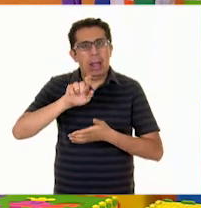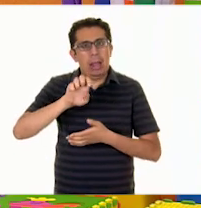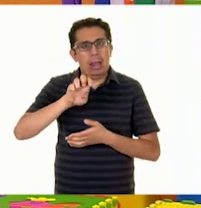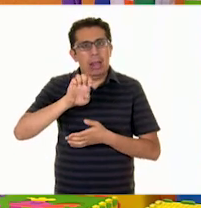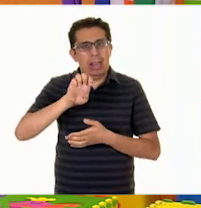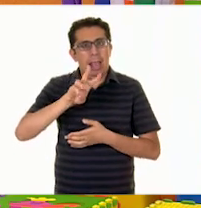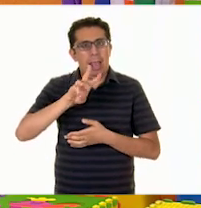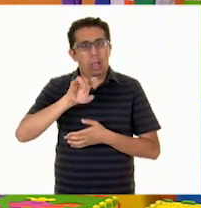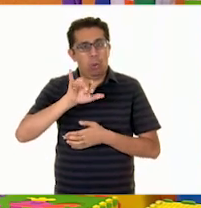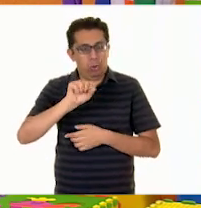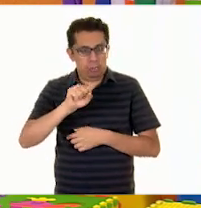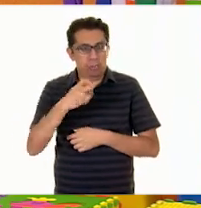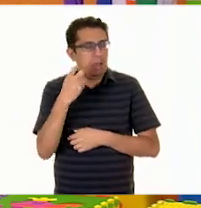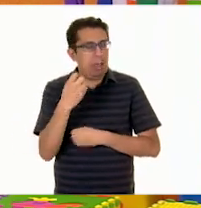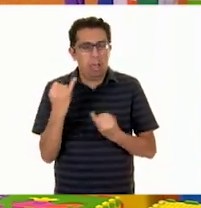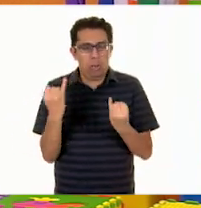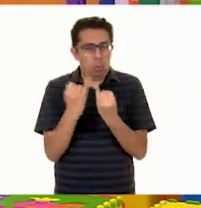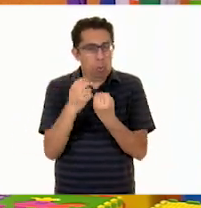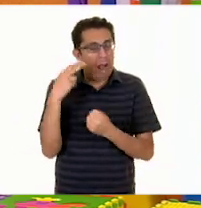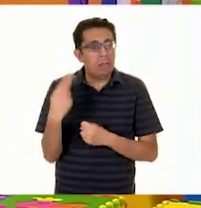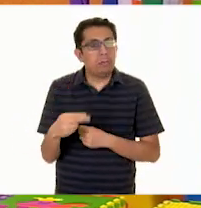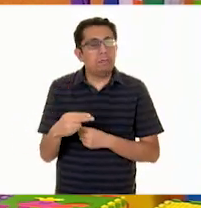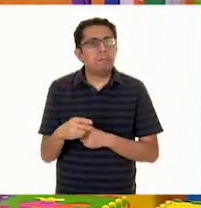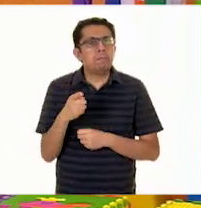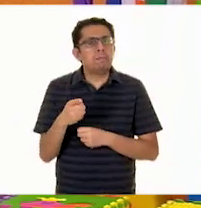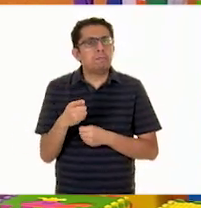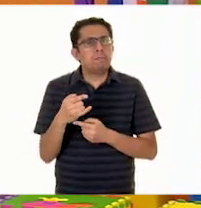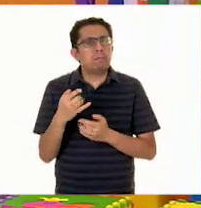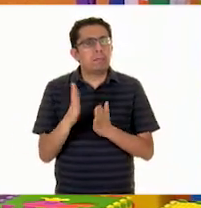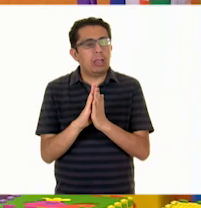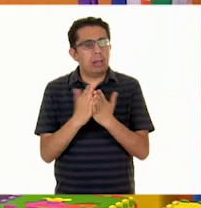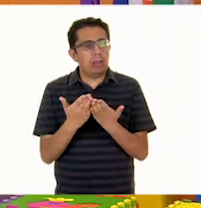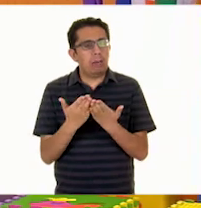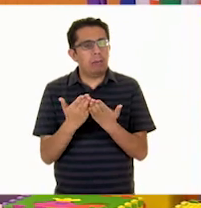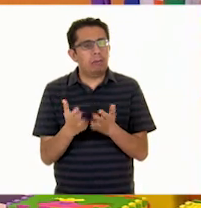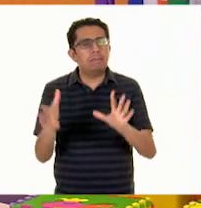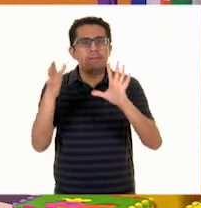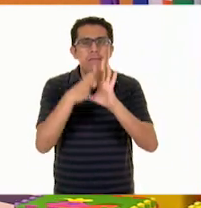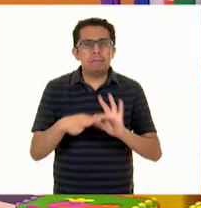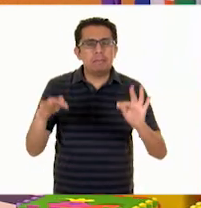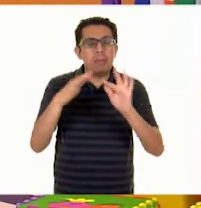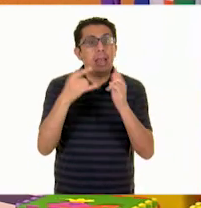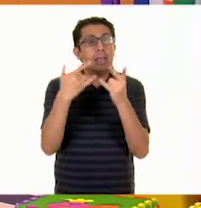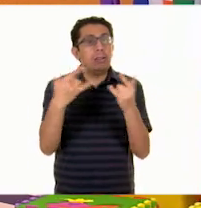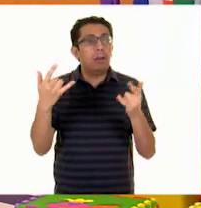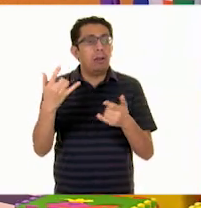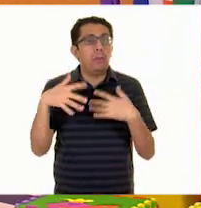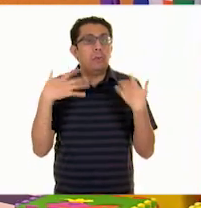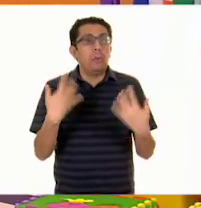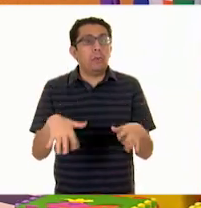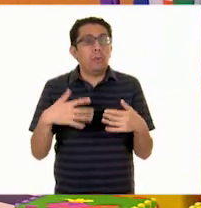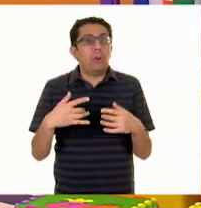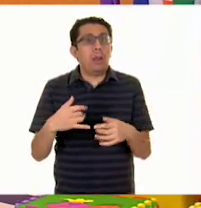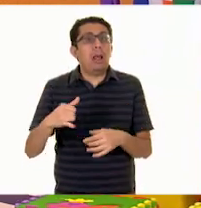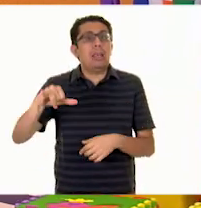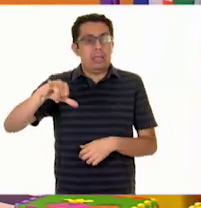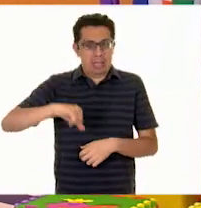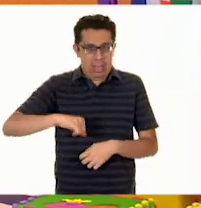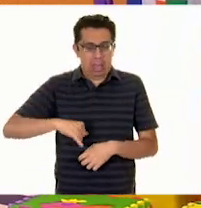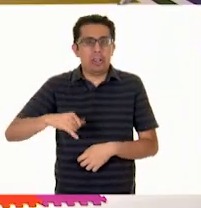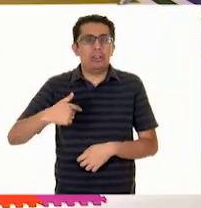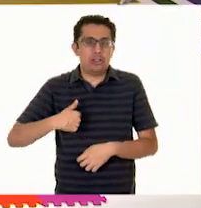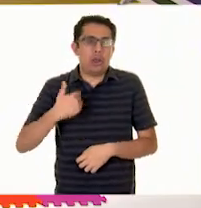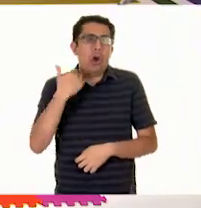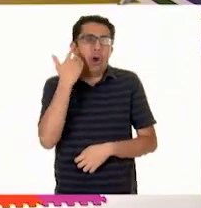Sobre Mí. Y este libro nos cuenta una historia muy interesante y quisiera narrárselas.